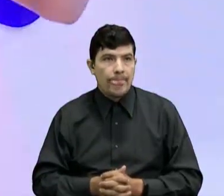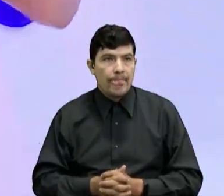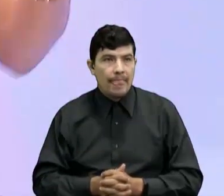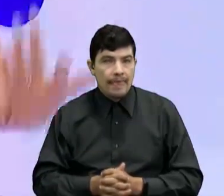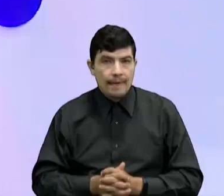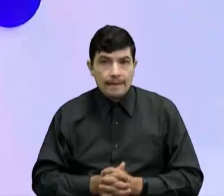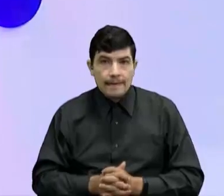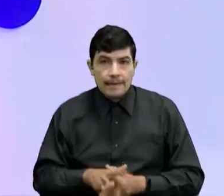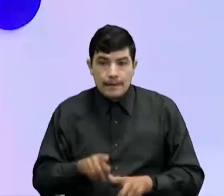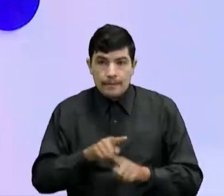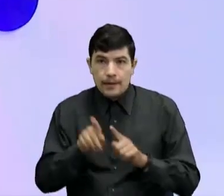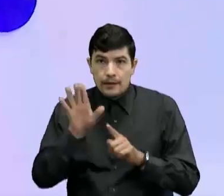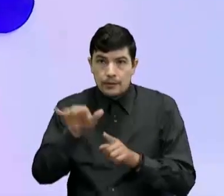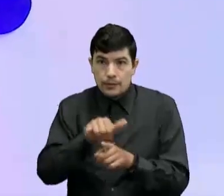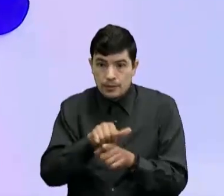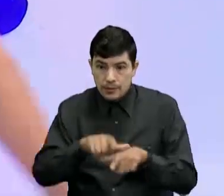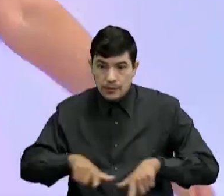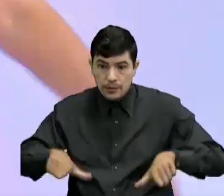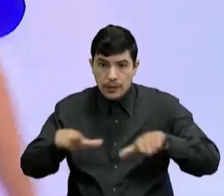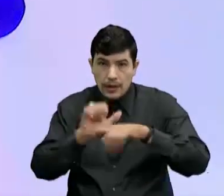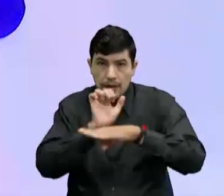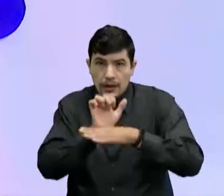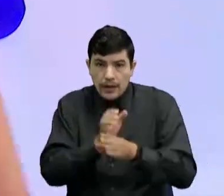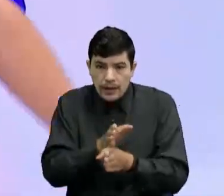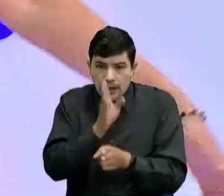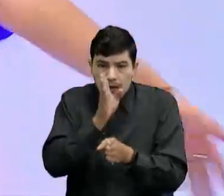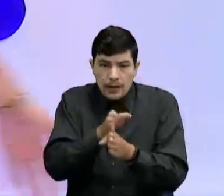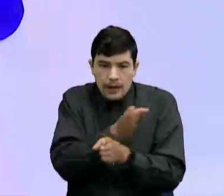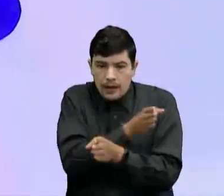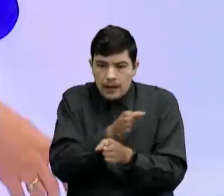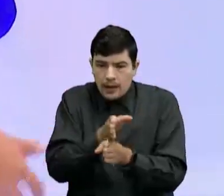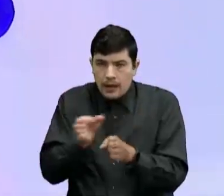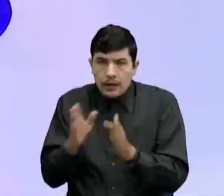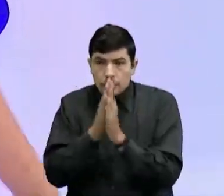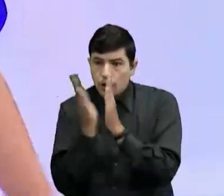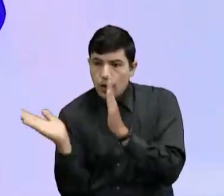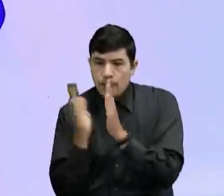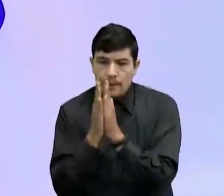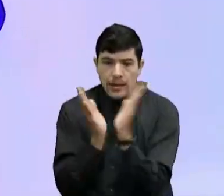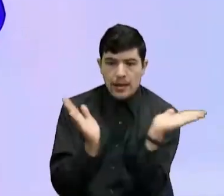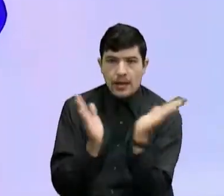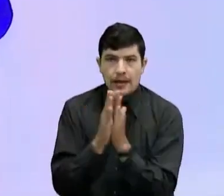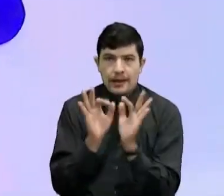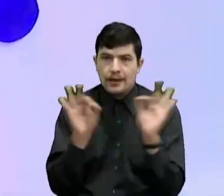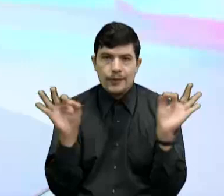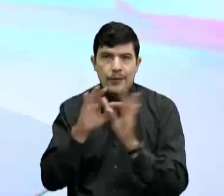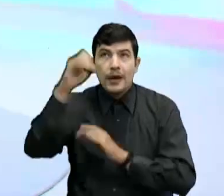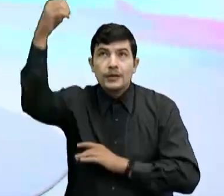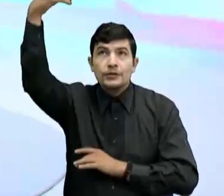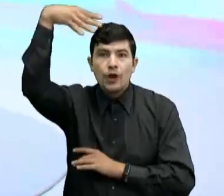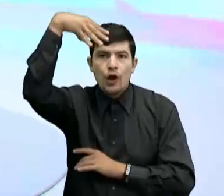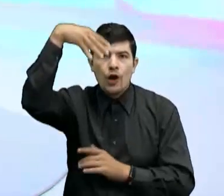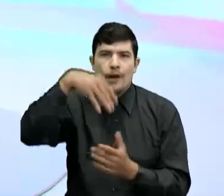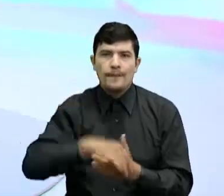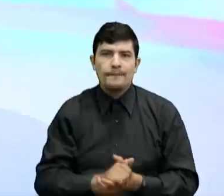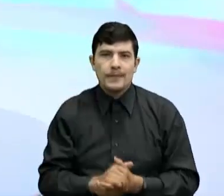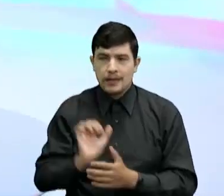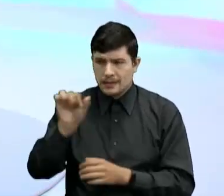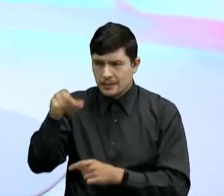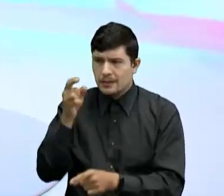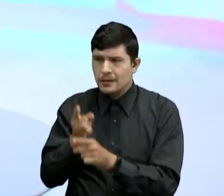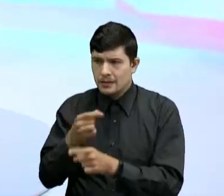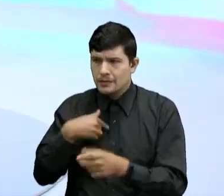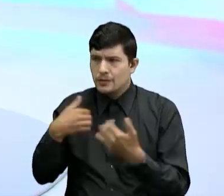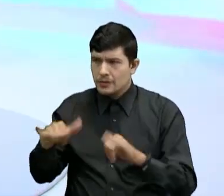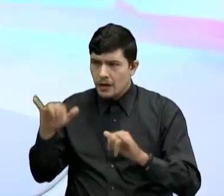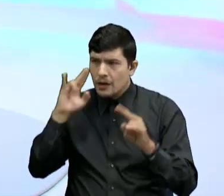ese punto Del paralelo del ecuador Cuando uno se para Pues no le hace sombra A ningún lado ¿Por qué estás sobre el paralelo? Yo tuve la posibilidad Gracias a Dios